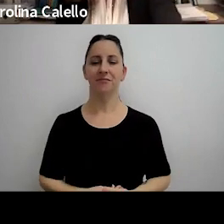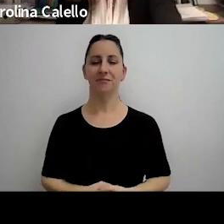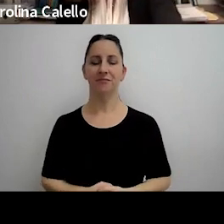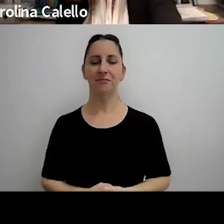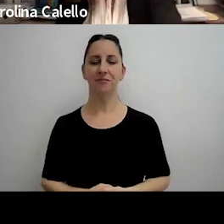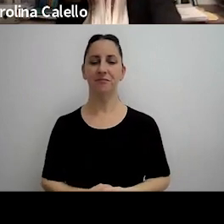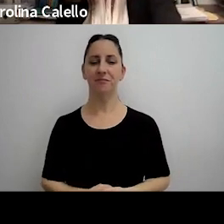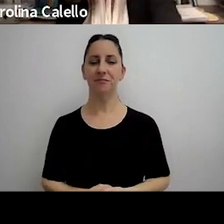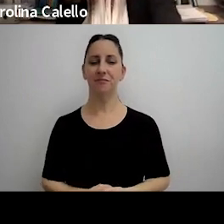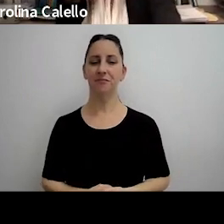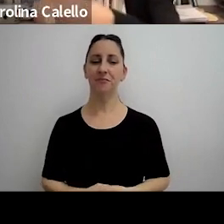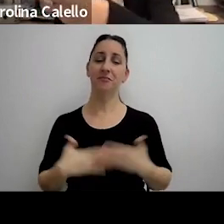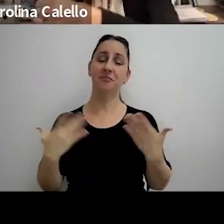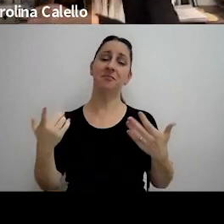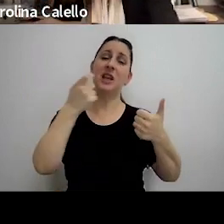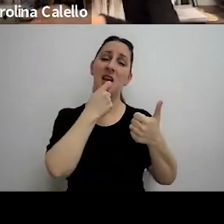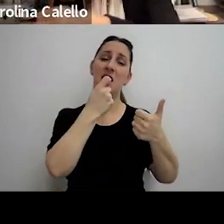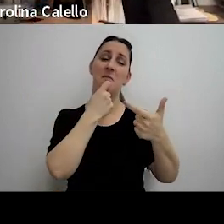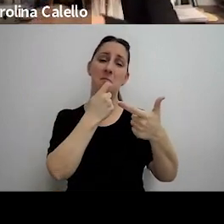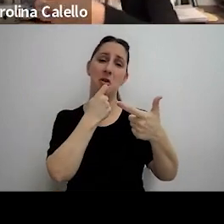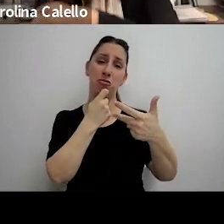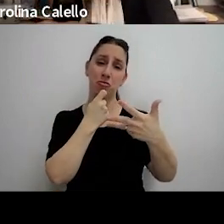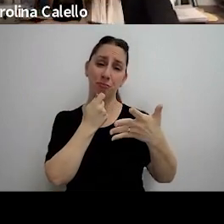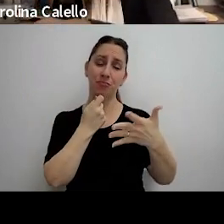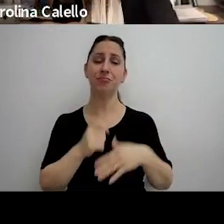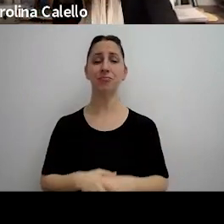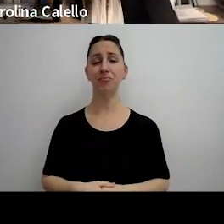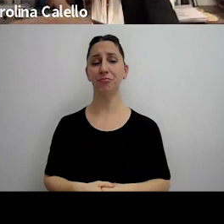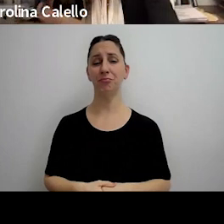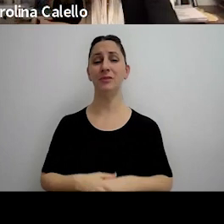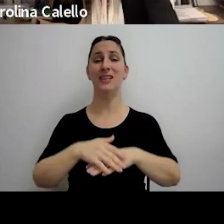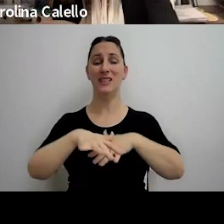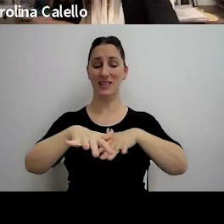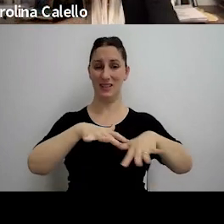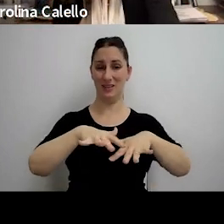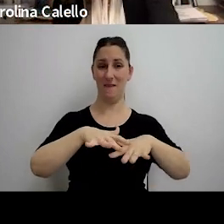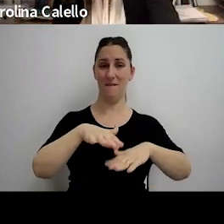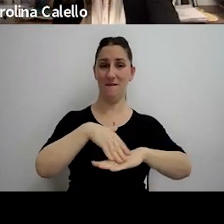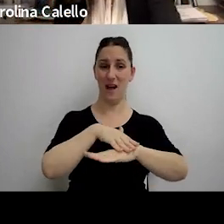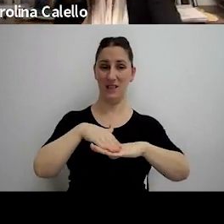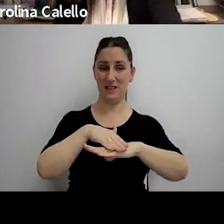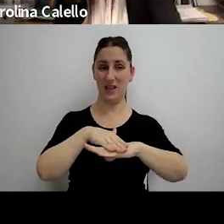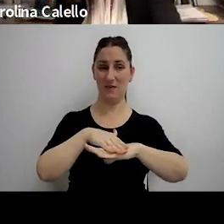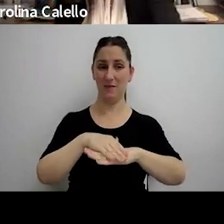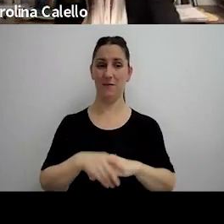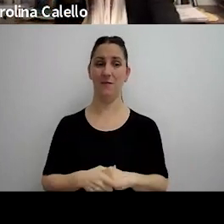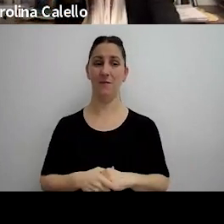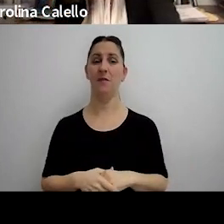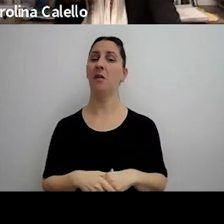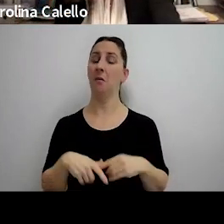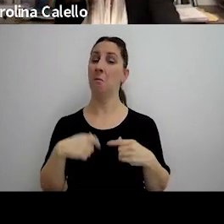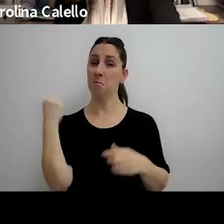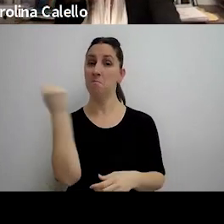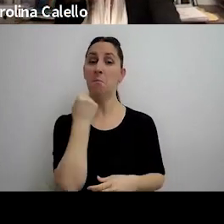simplemente ejemplos de cómo el tema del hecho base es valorado